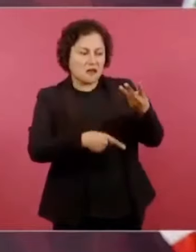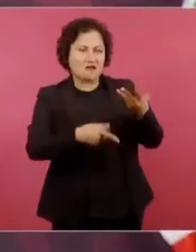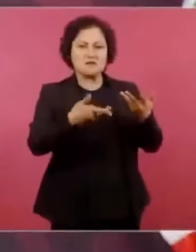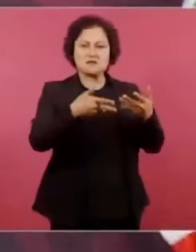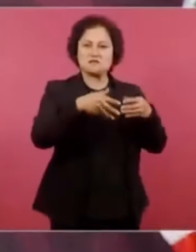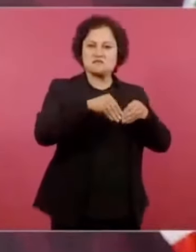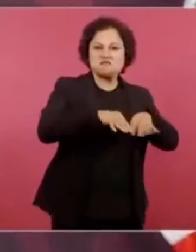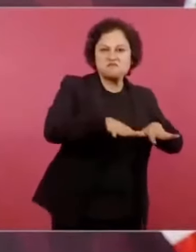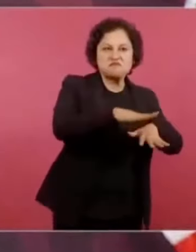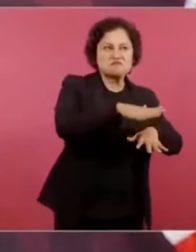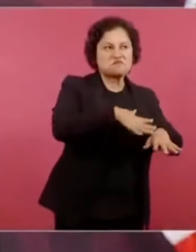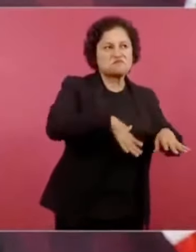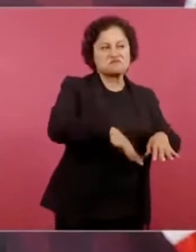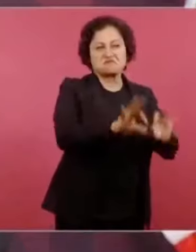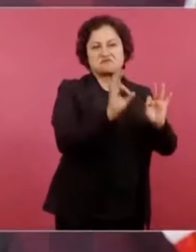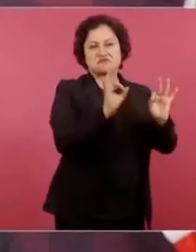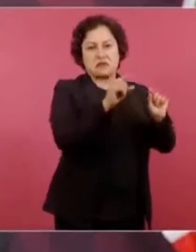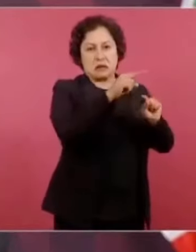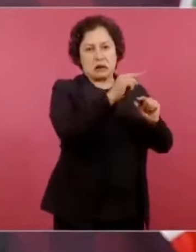bien relacionados.